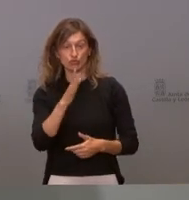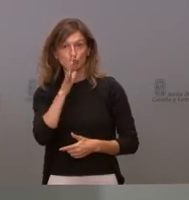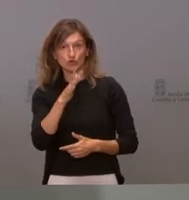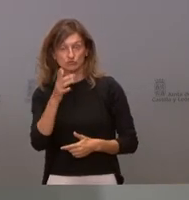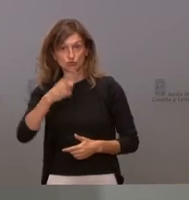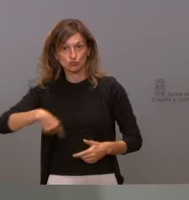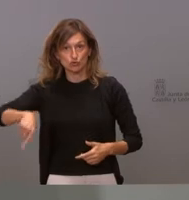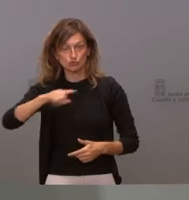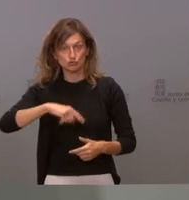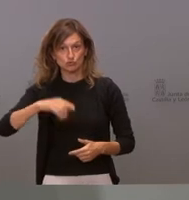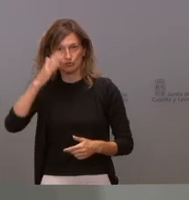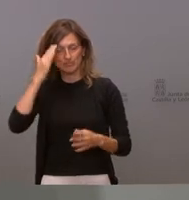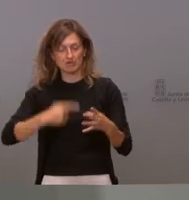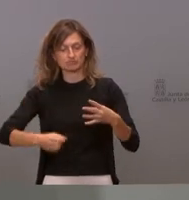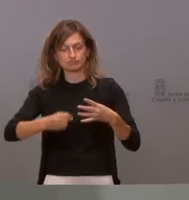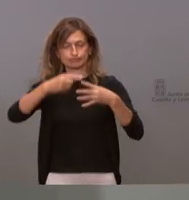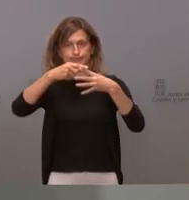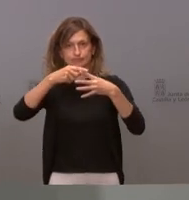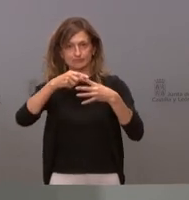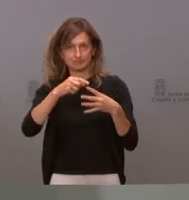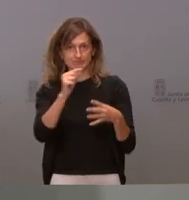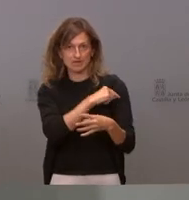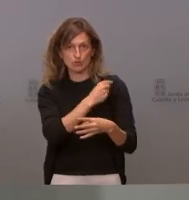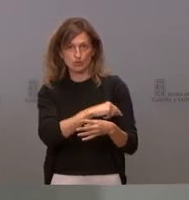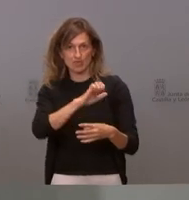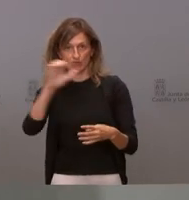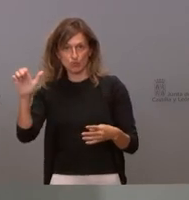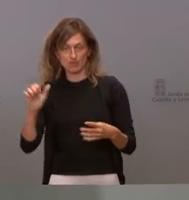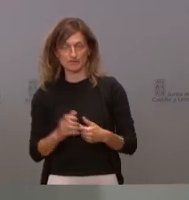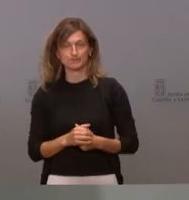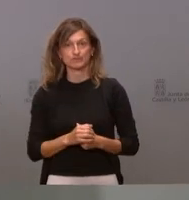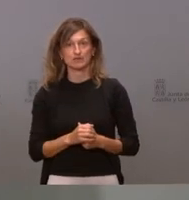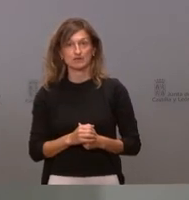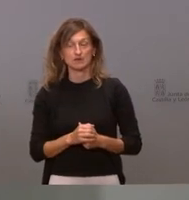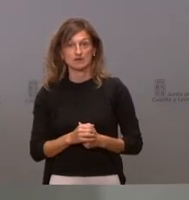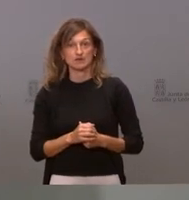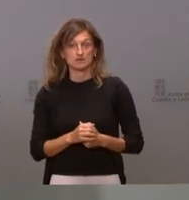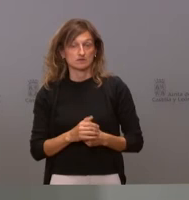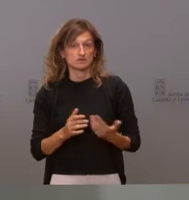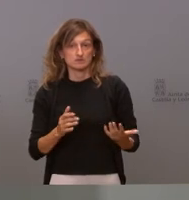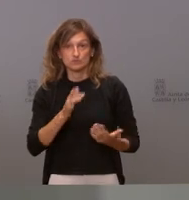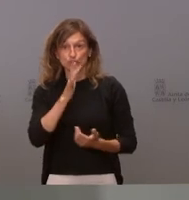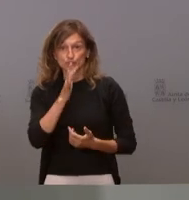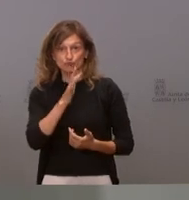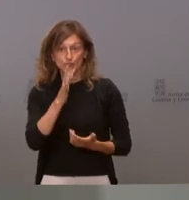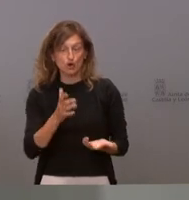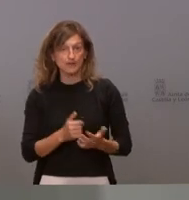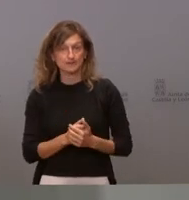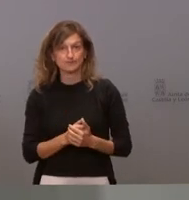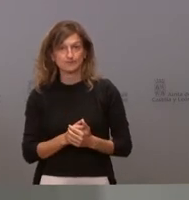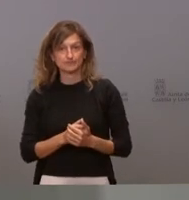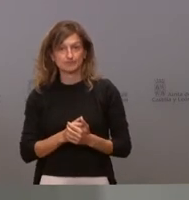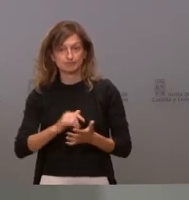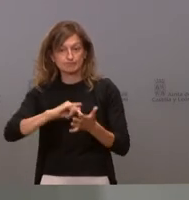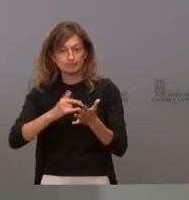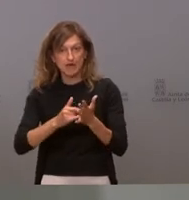cabeza de la vacunación en Europa ¿por qué? porque entre otras cosas no solamente porque la logística ha